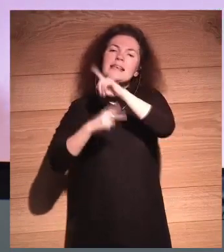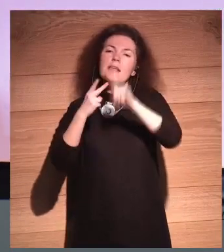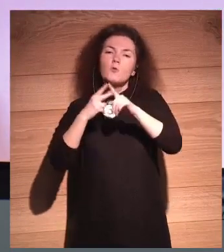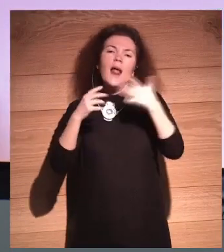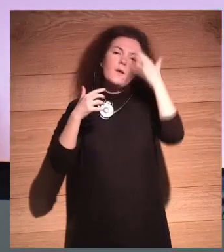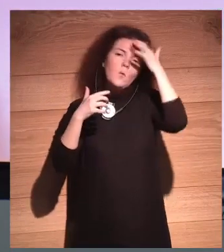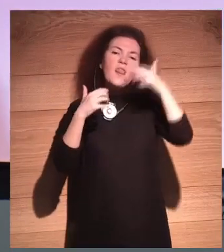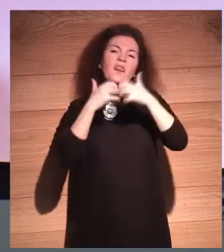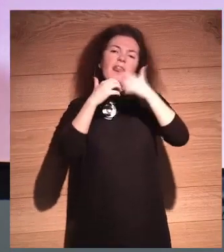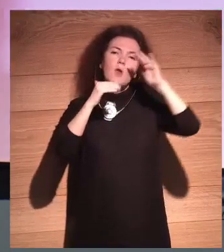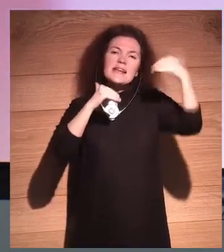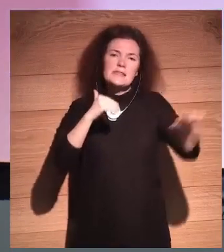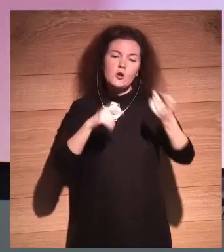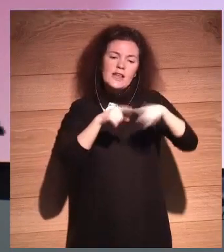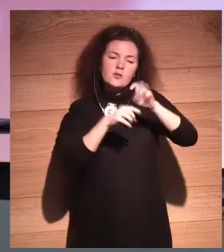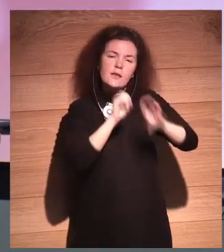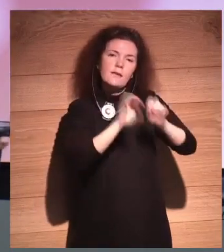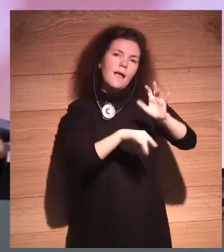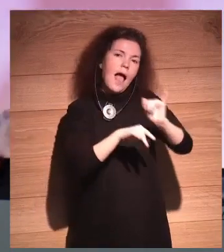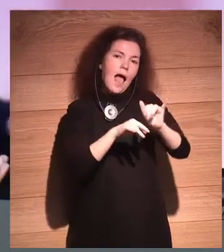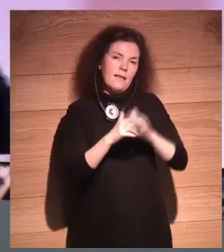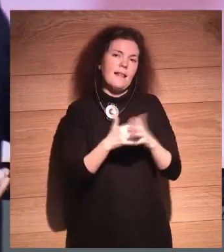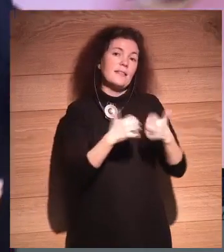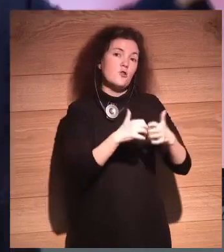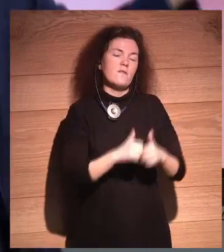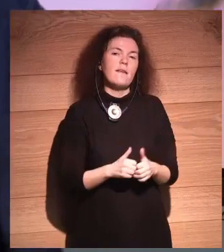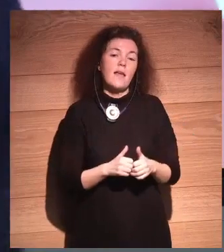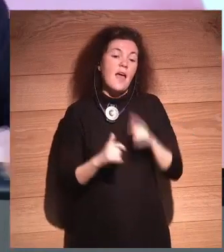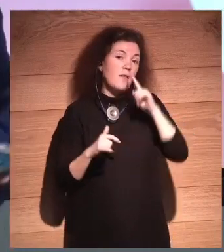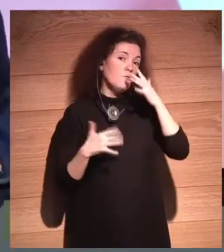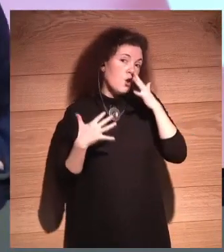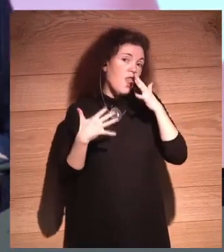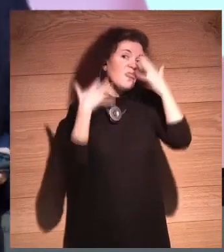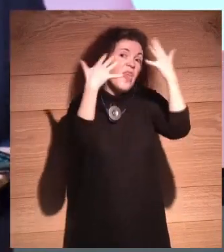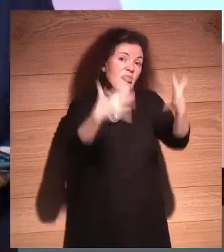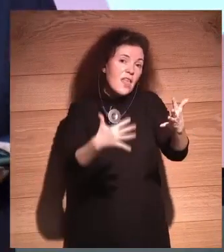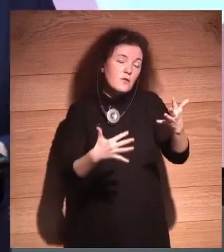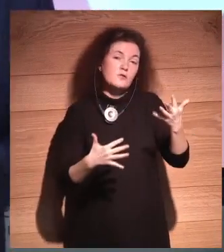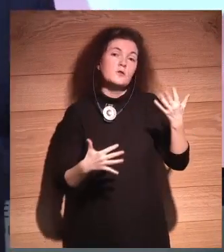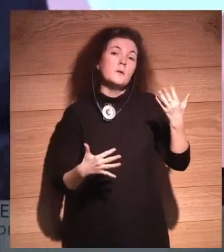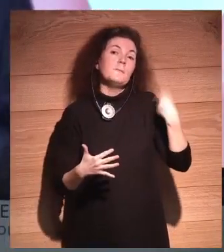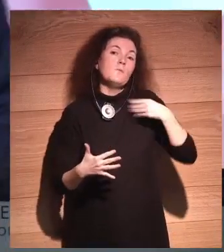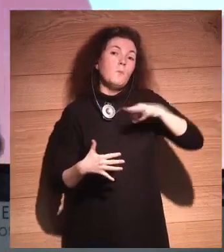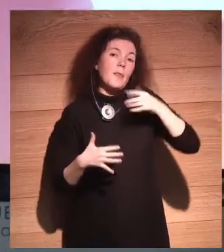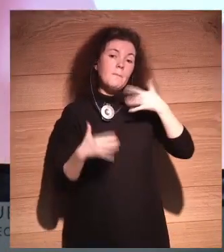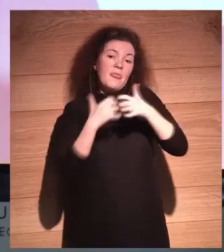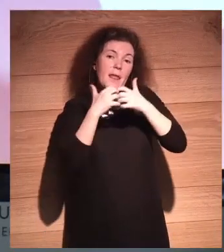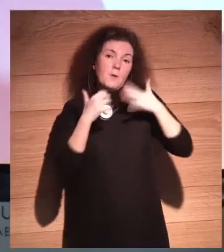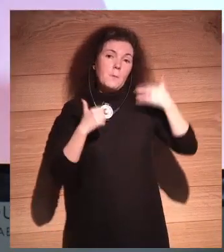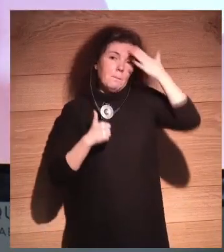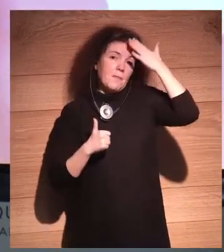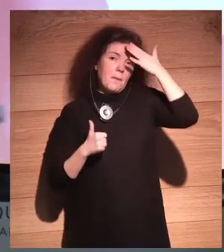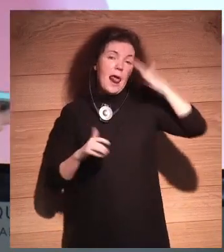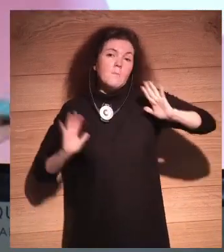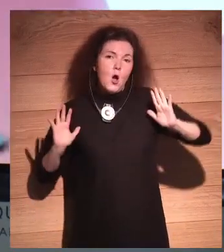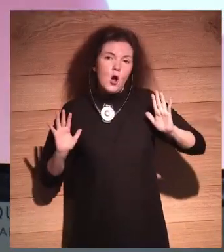externo, es donde tenemos las cosas. En 10 años quizás esto va a ser nuestro cerebro principal,